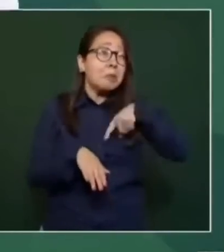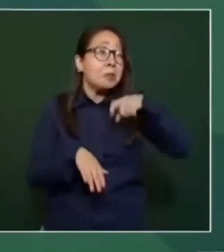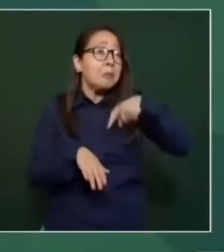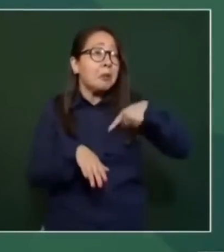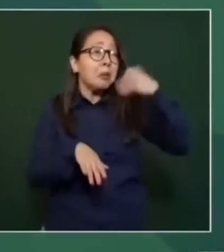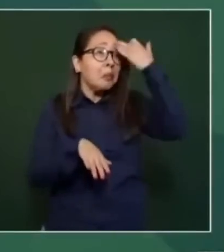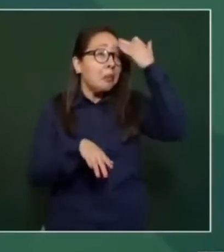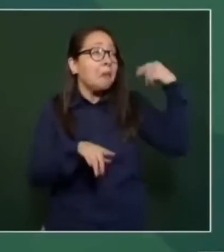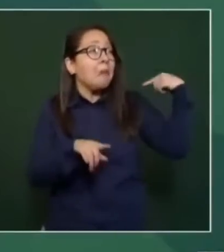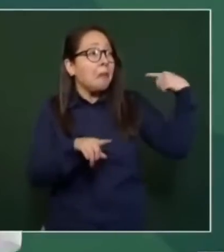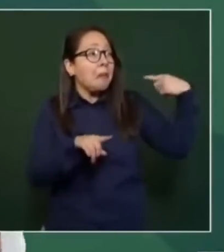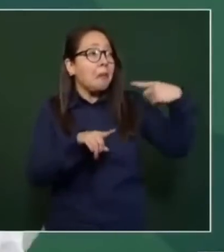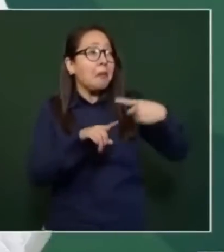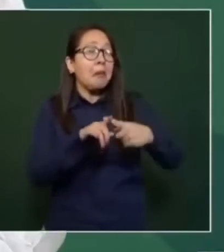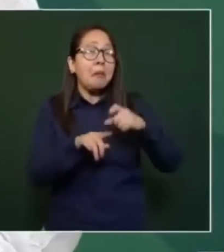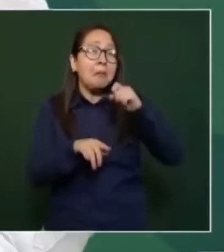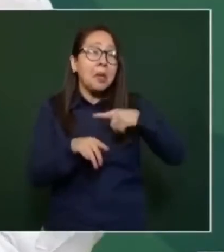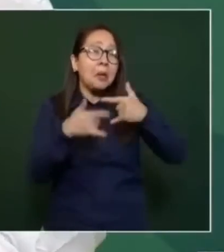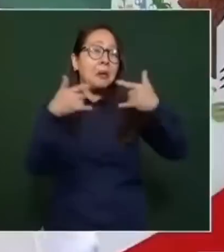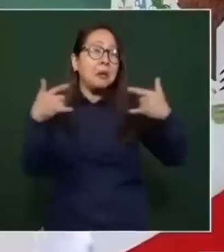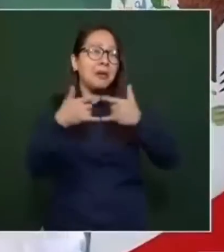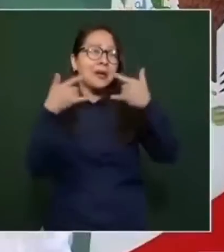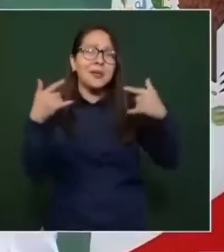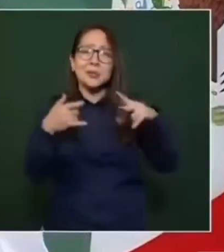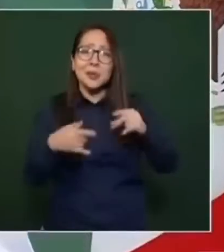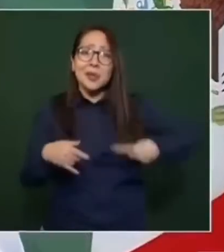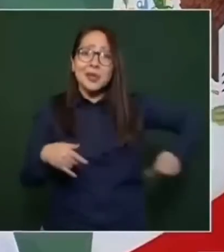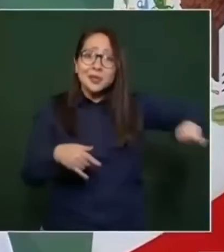en el almanaque.